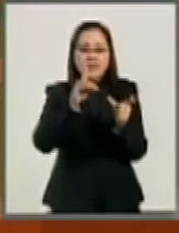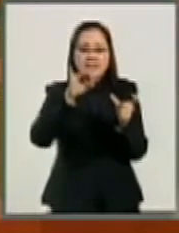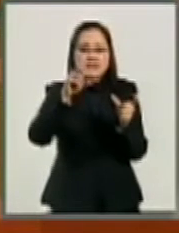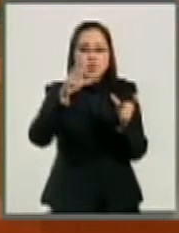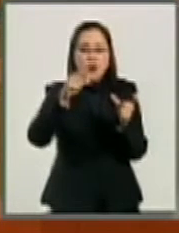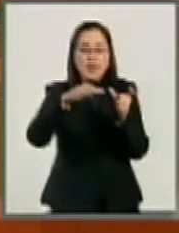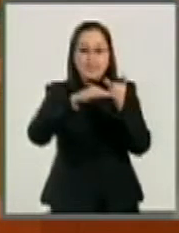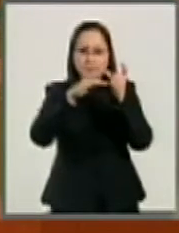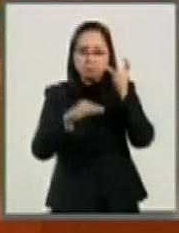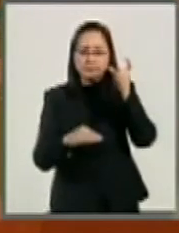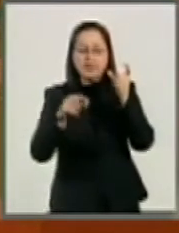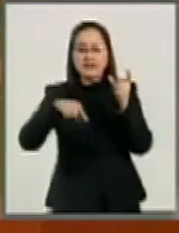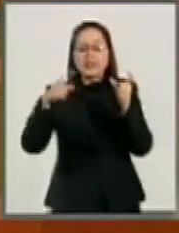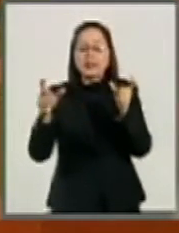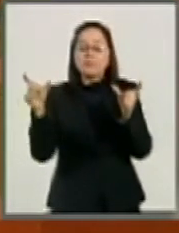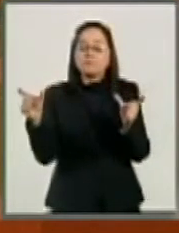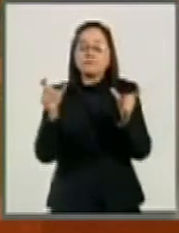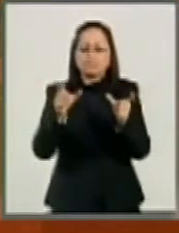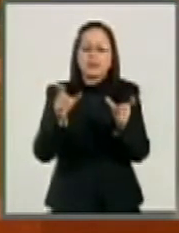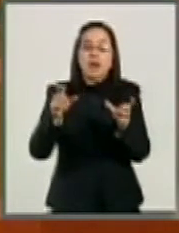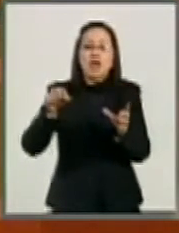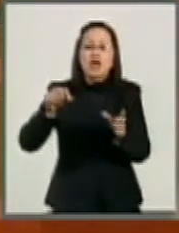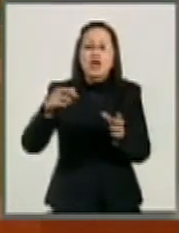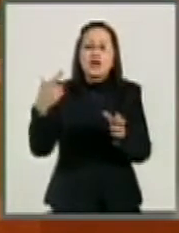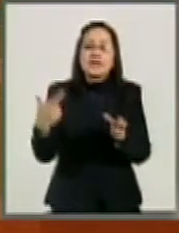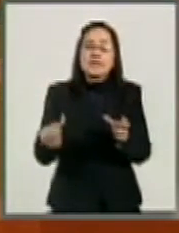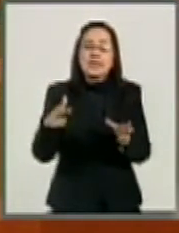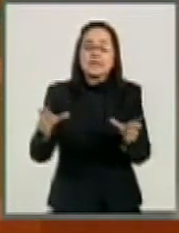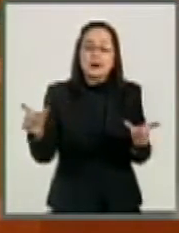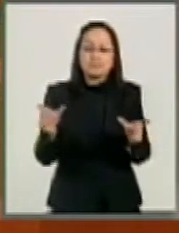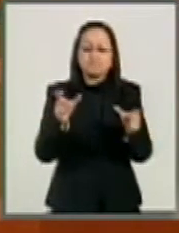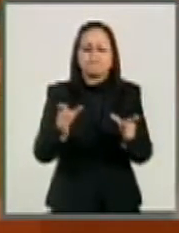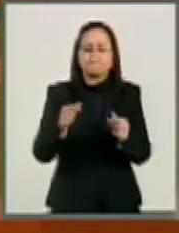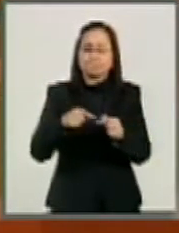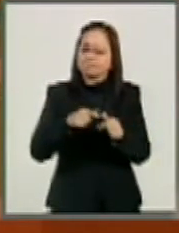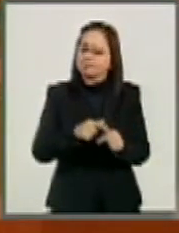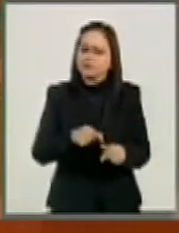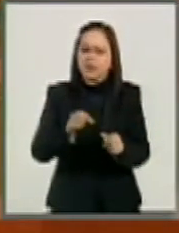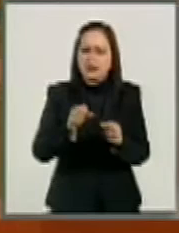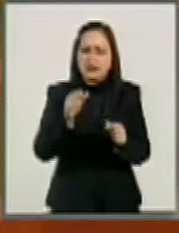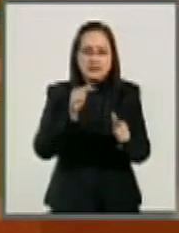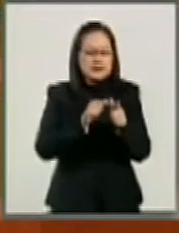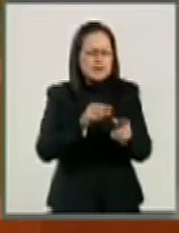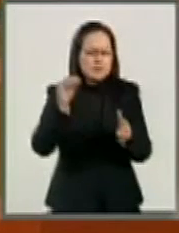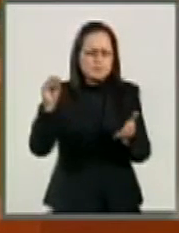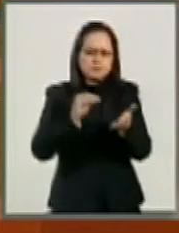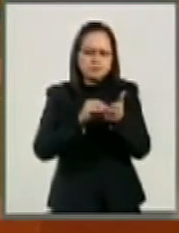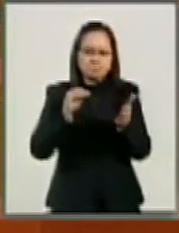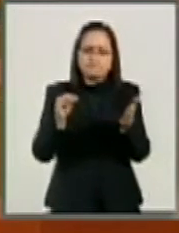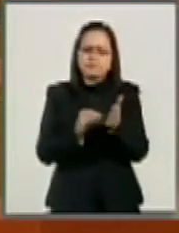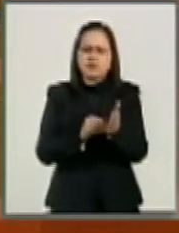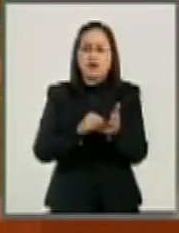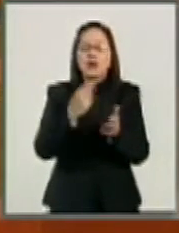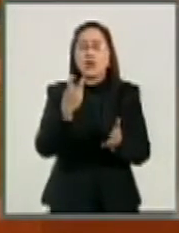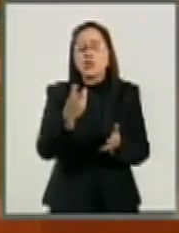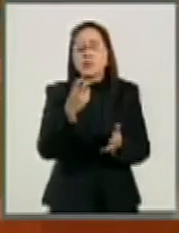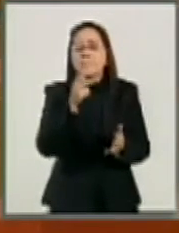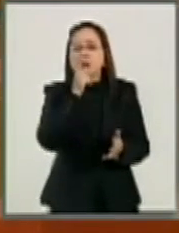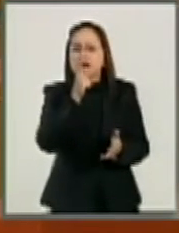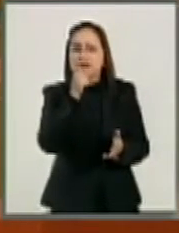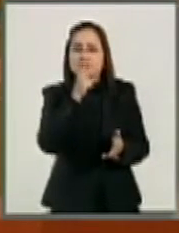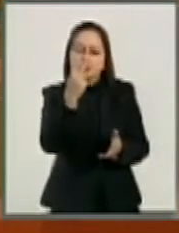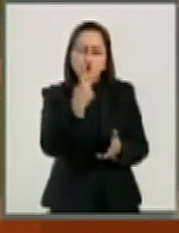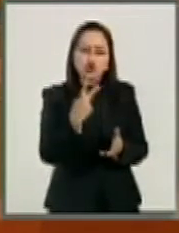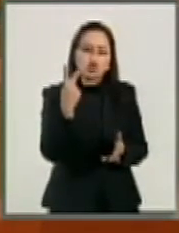la acumulación de la riqueza, coma, y continuaría el texto, y la evaluación de los programas, objetivos,